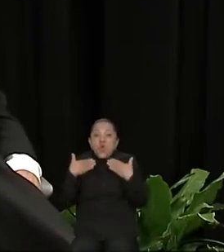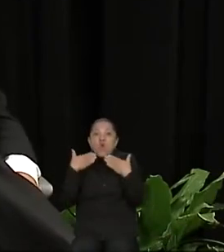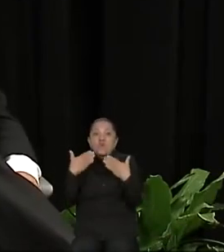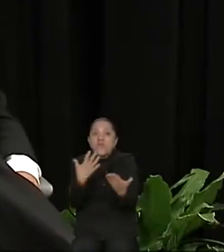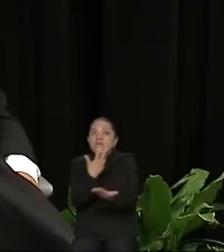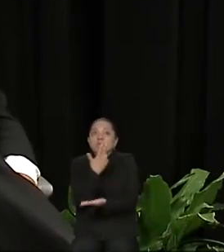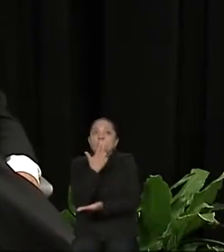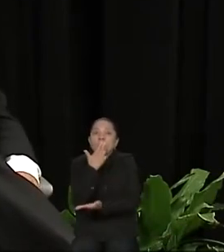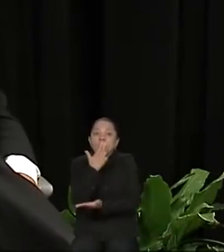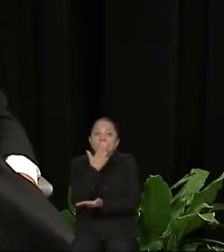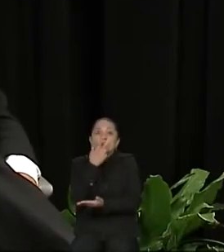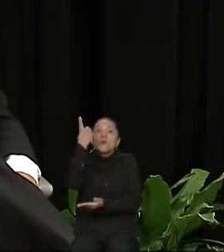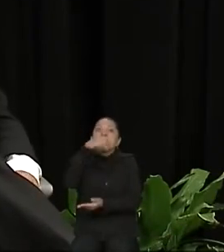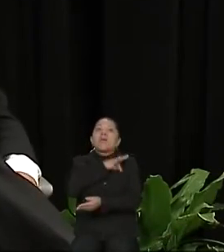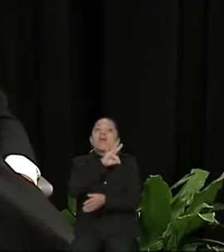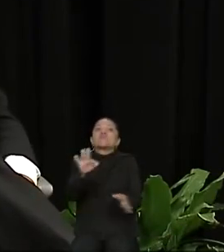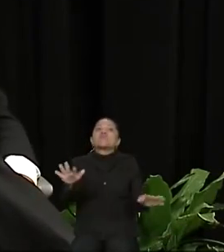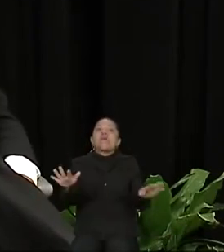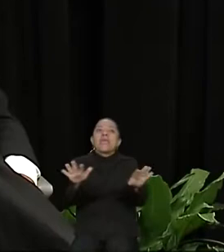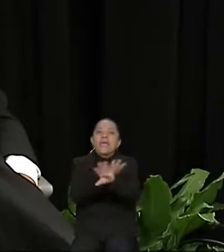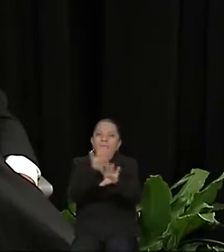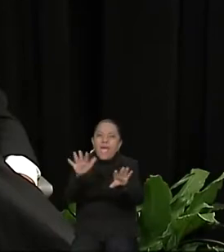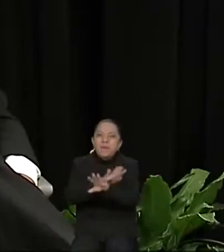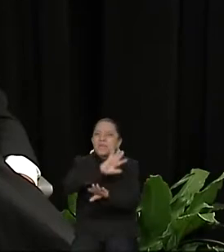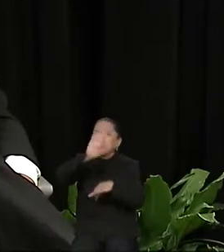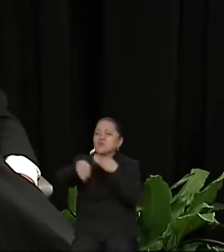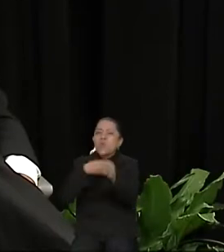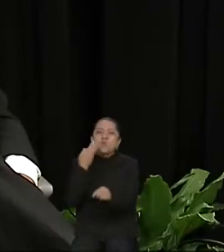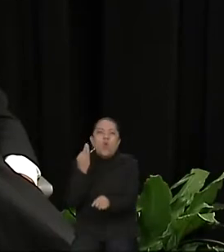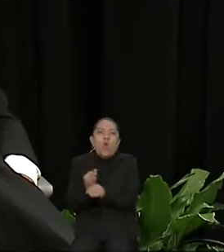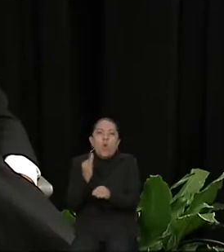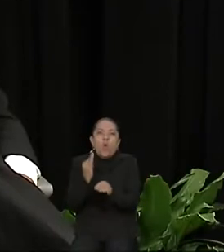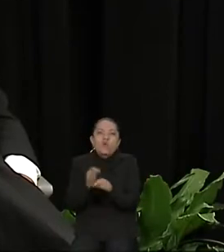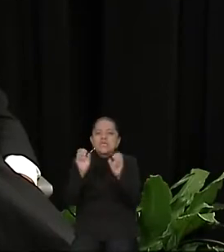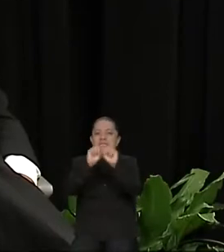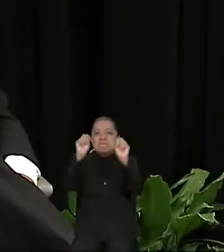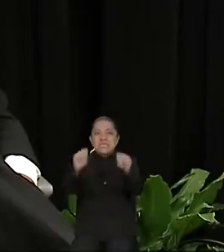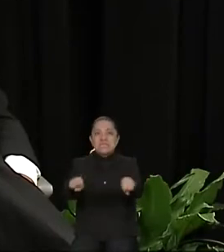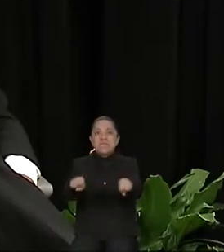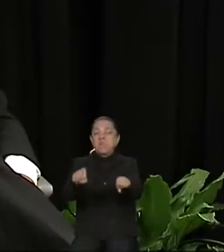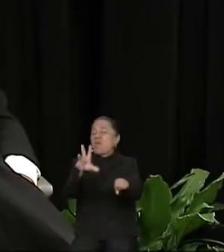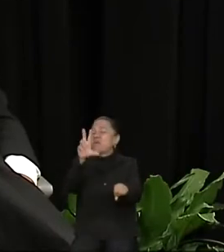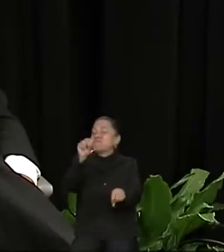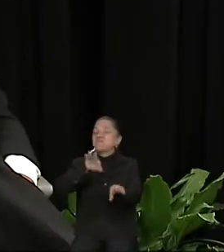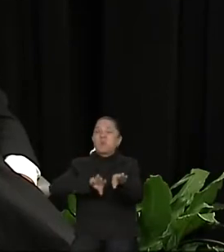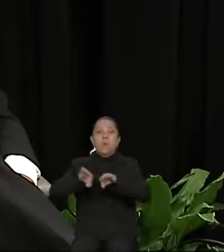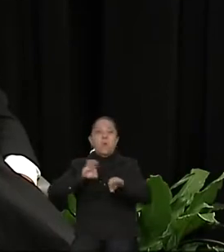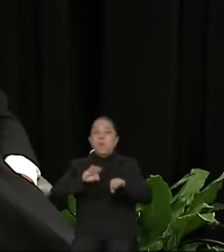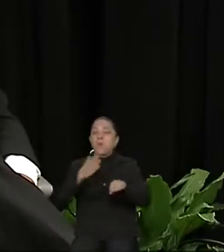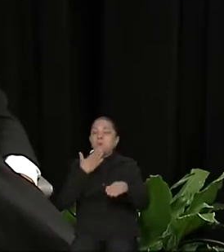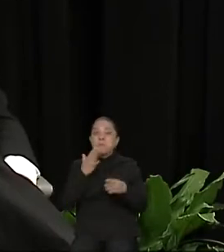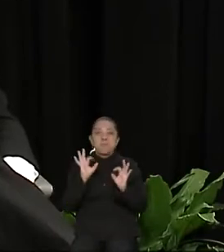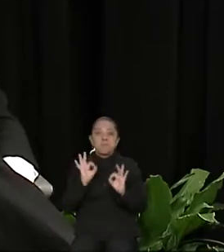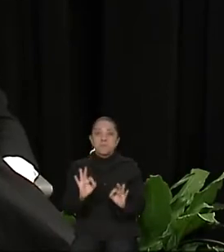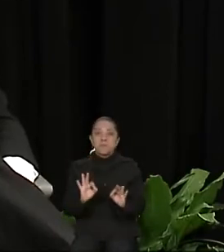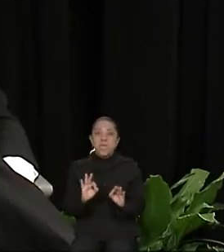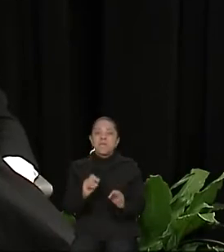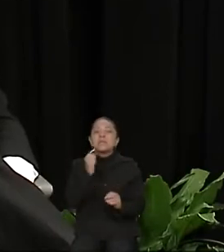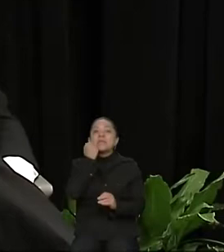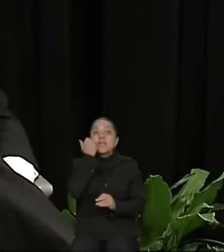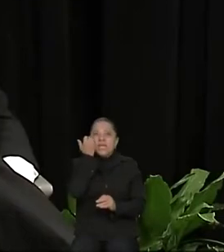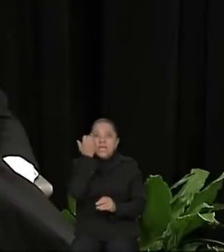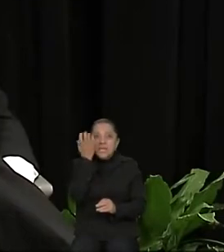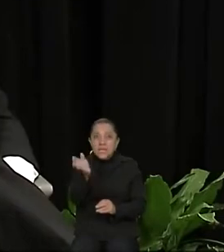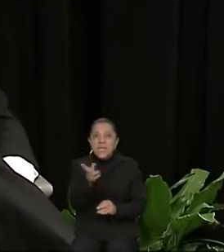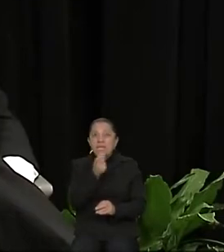pueda cambiar todo lo que en este momento el sistema no está funcionando. También, quiero decir que desde el